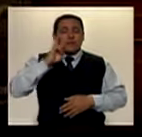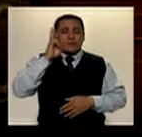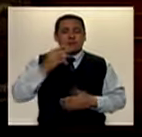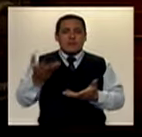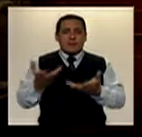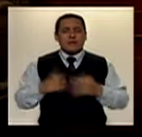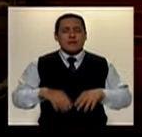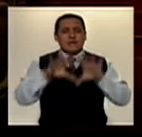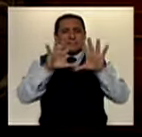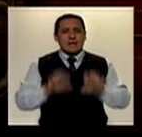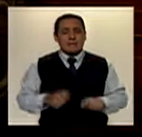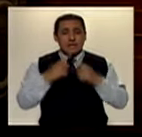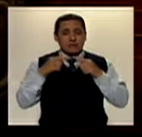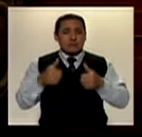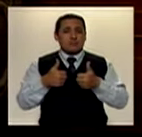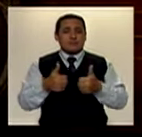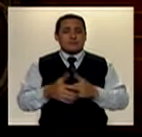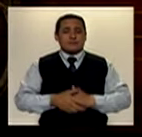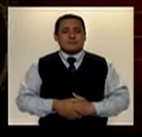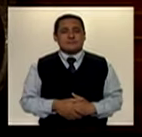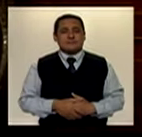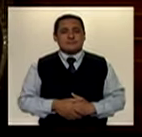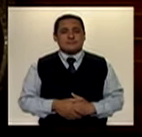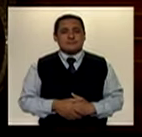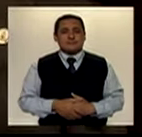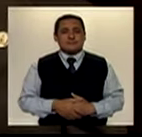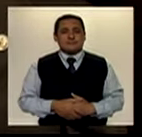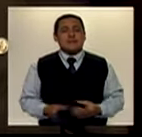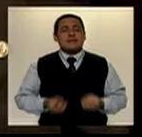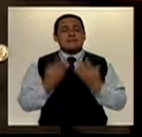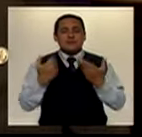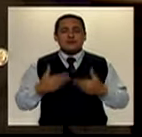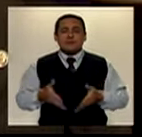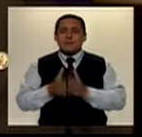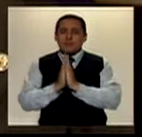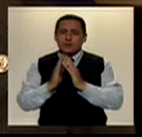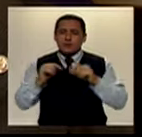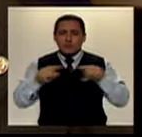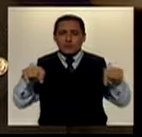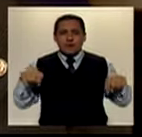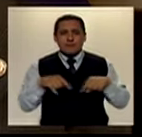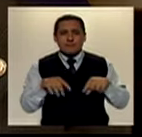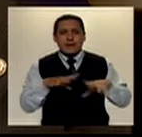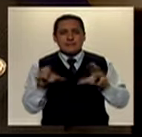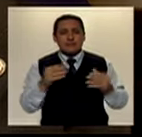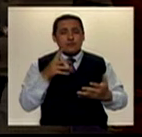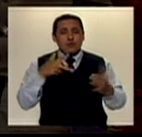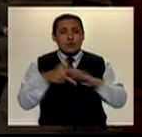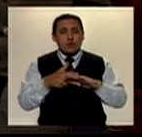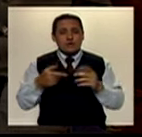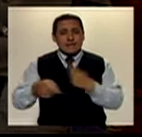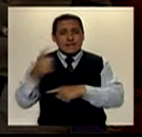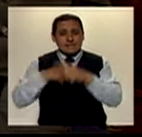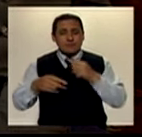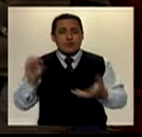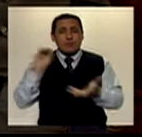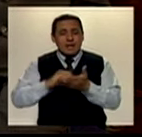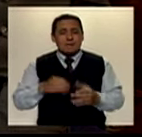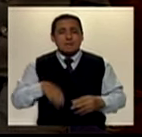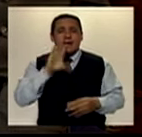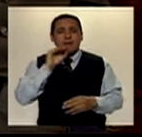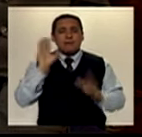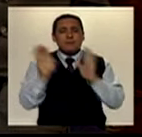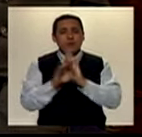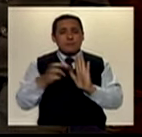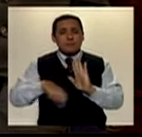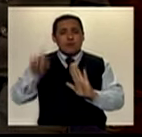nos pasa examen. Claro que sí, claro que sí. Bueno, le voy a pedir un espacio para hacer una pausa y volvemos enseguida para hablar sobre